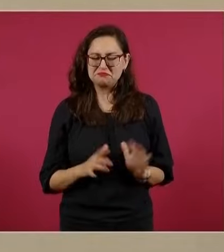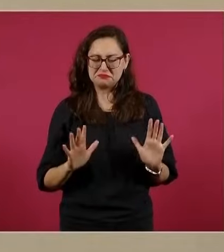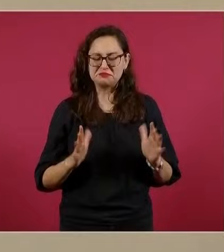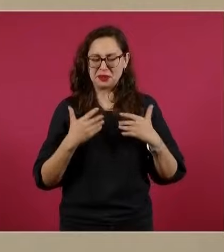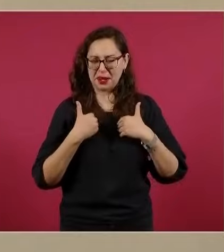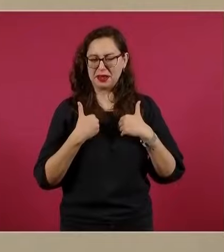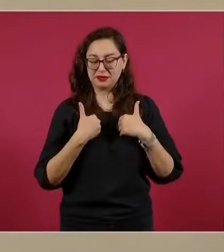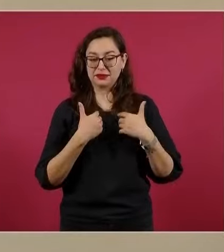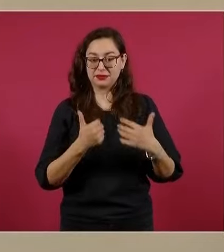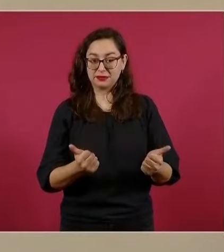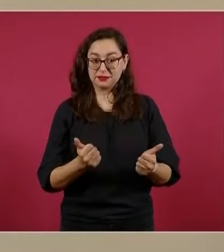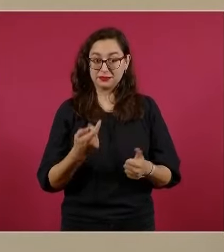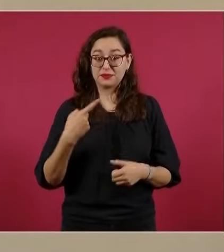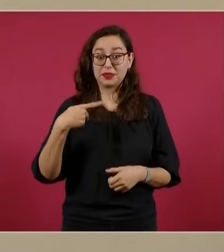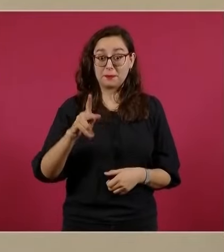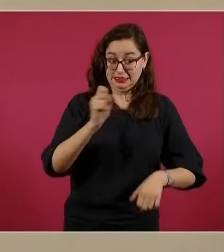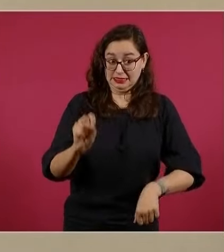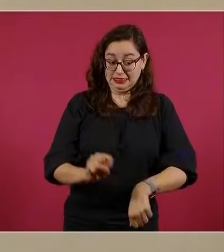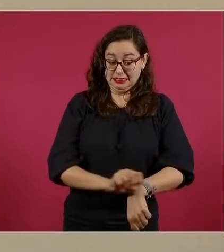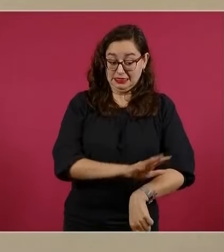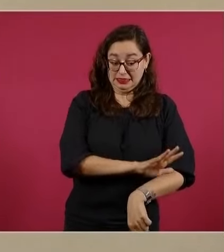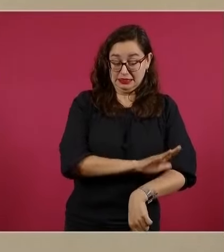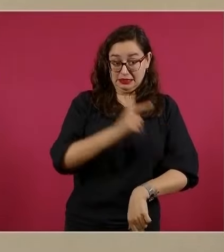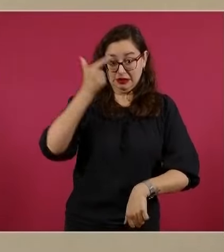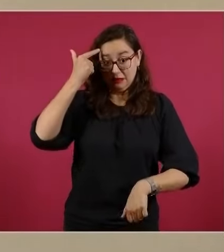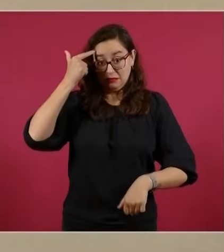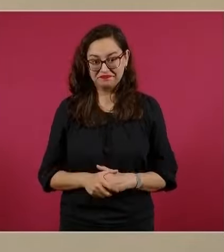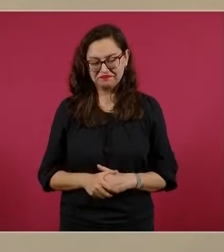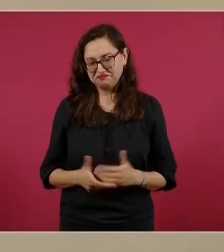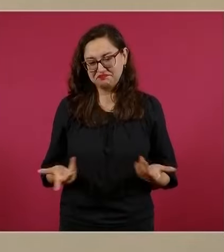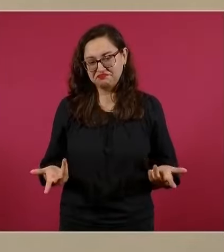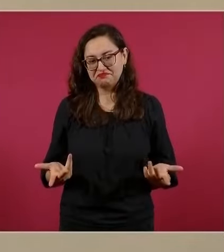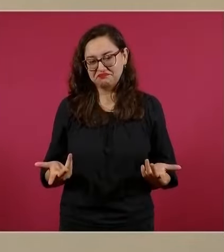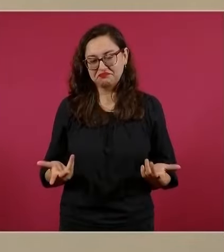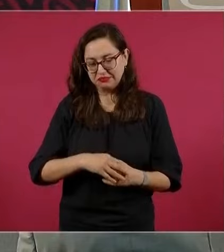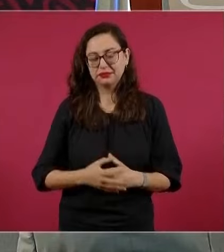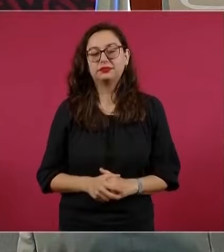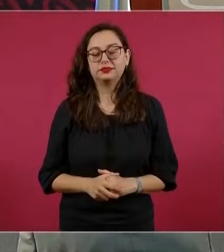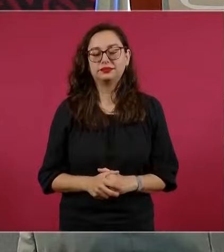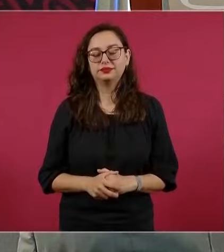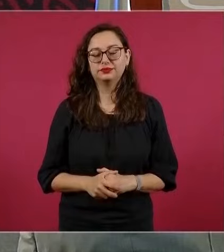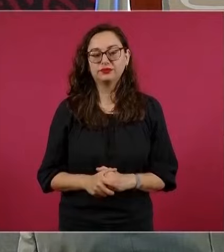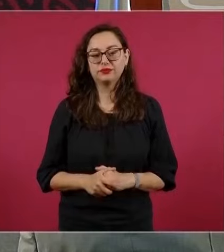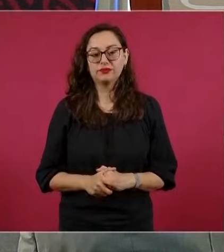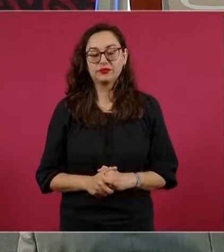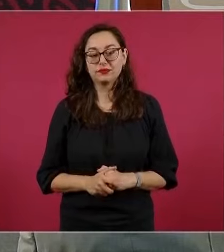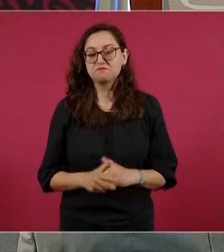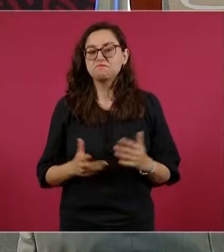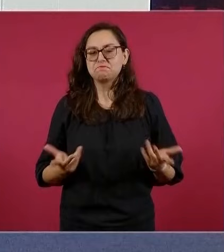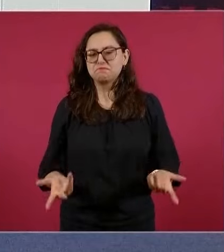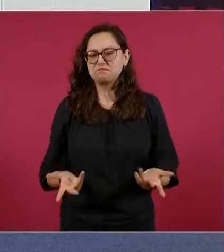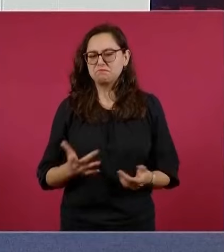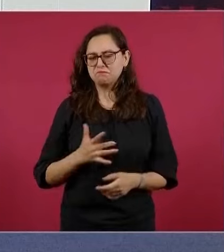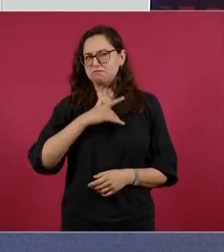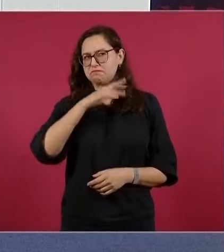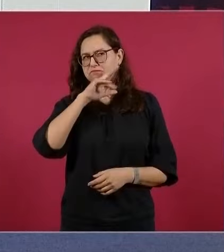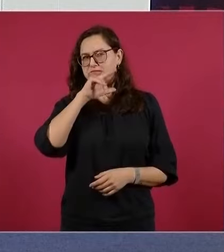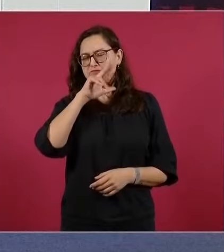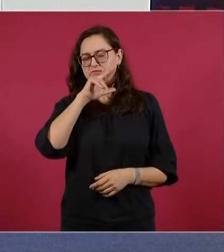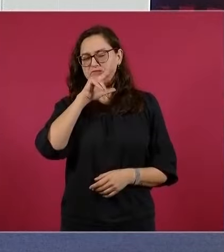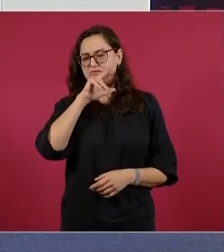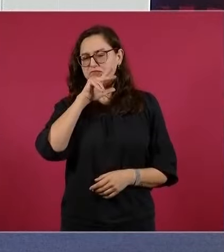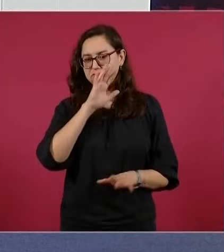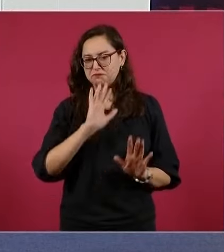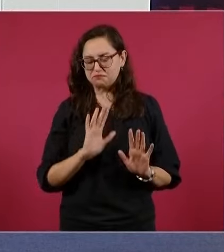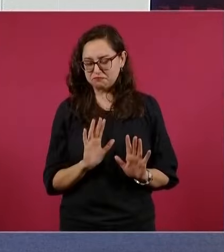entre sentimientos y razones. ¿Qué se hace en las campañas? Ya lo saben. Por eso no me preocupa tanto lo